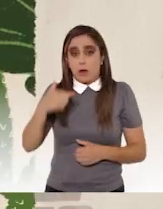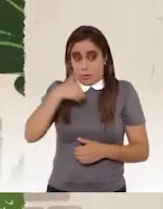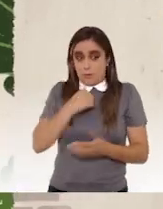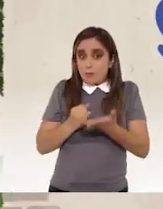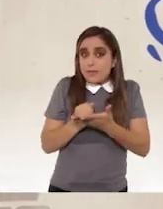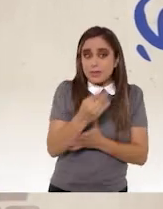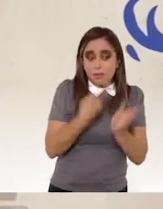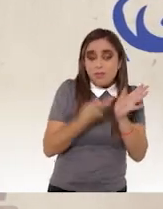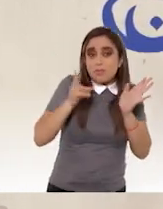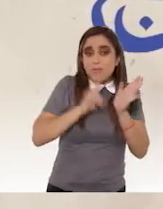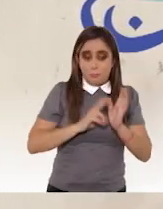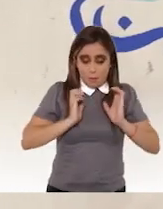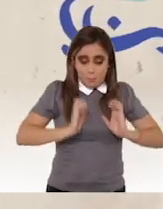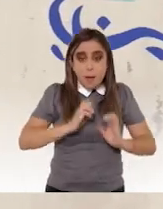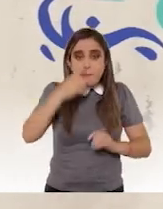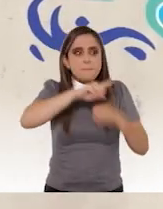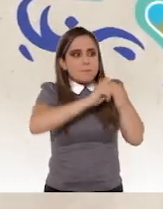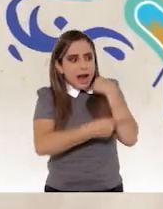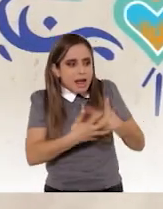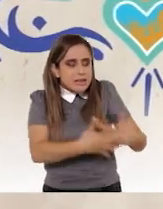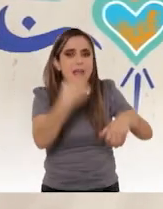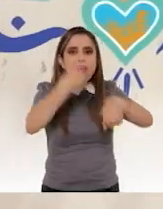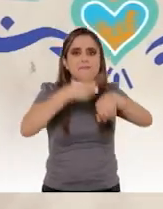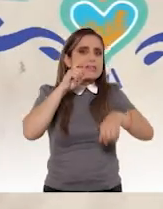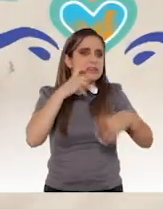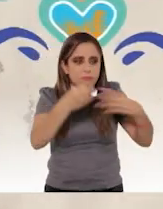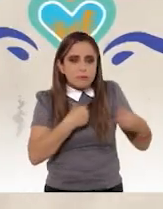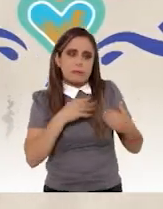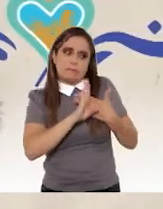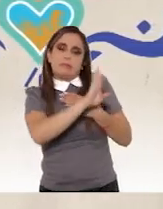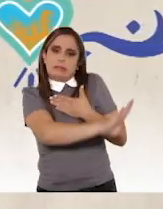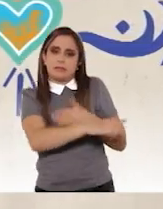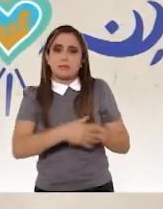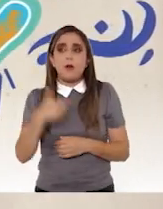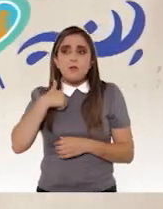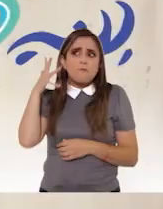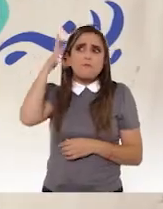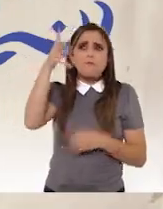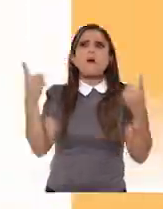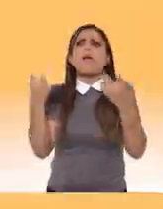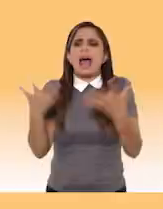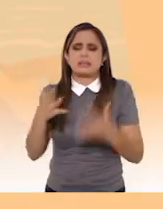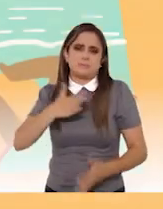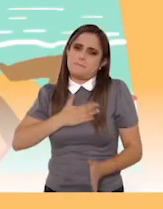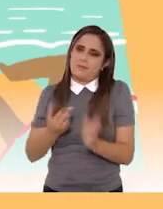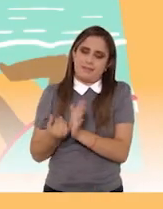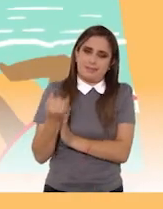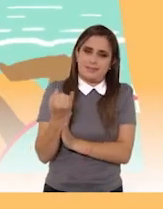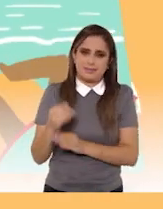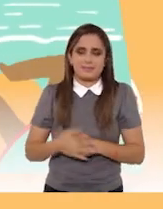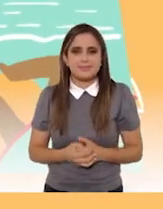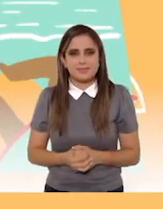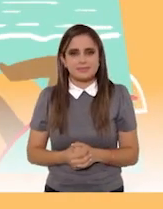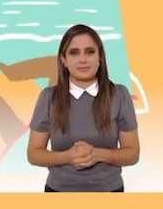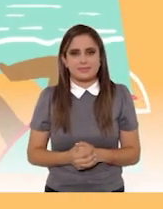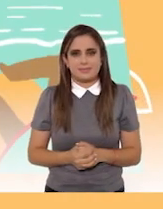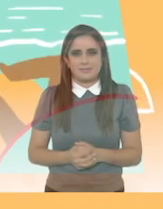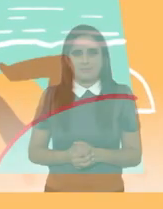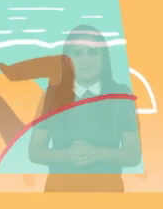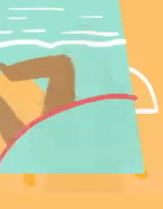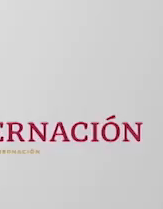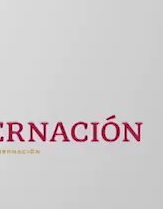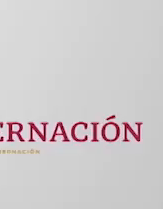mi sexualidad. Yo decido doble protección. Para evitar un embarazo o una ITS. Yo decido mi futuro.